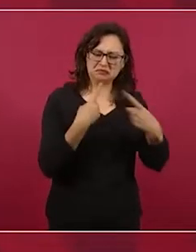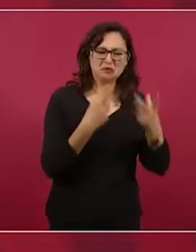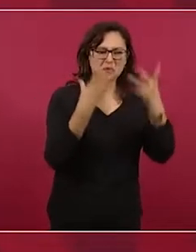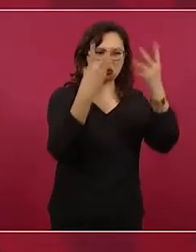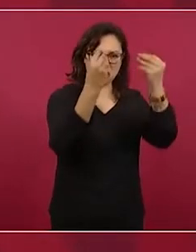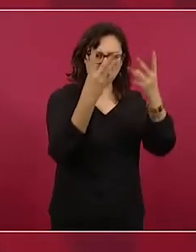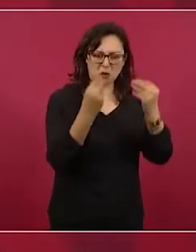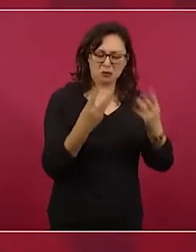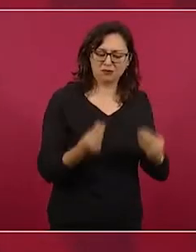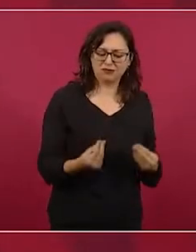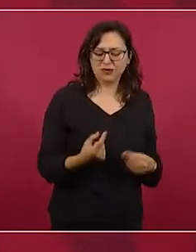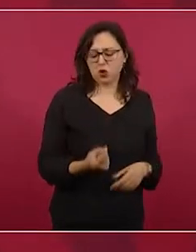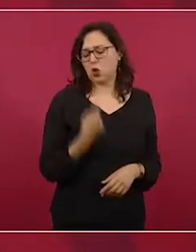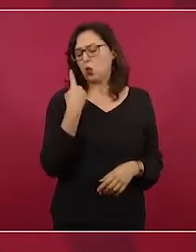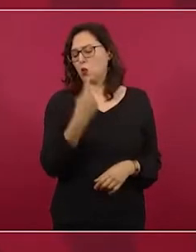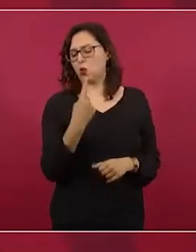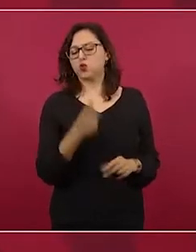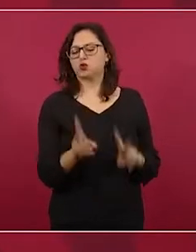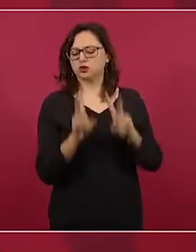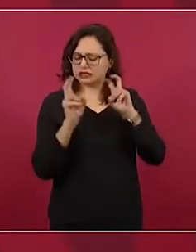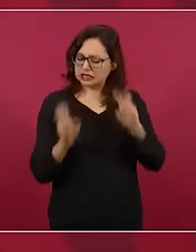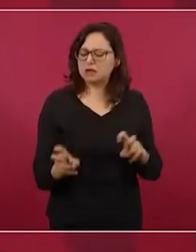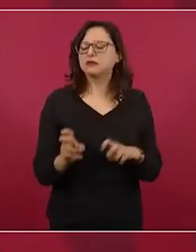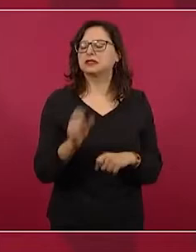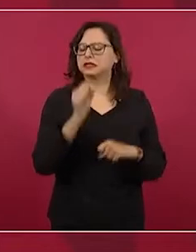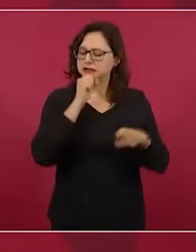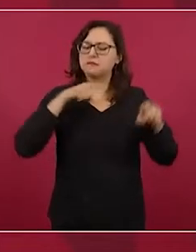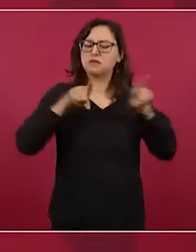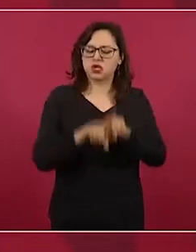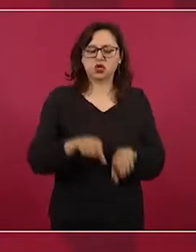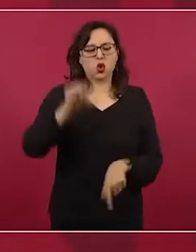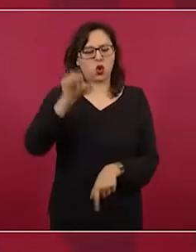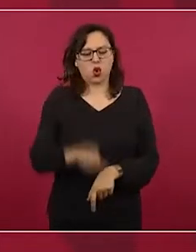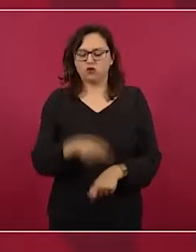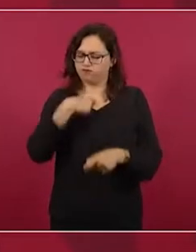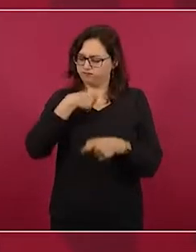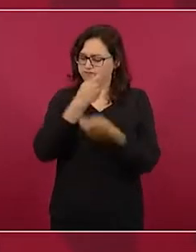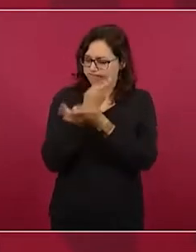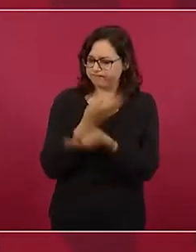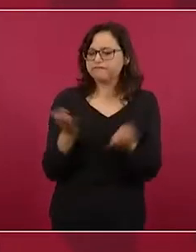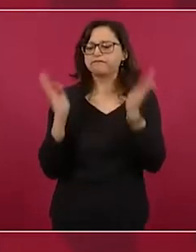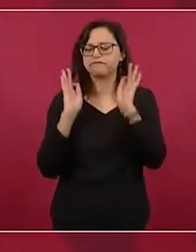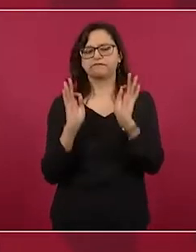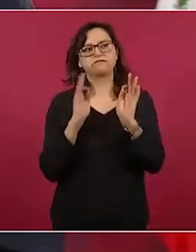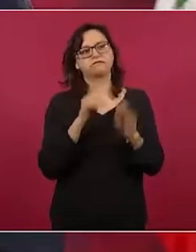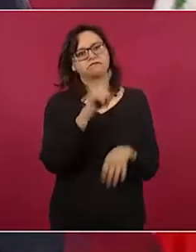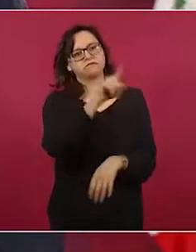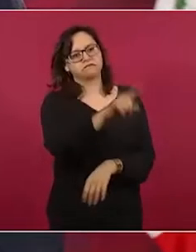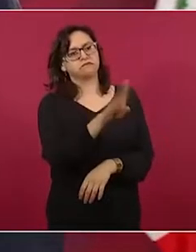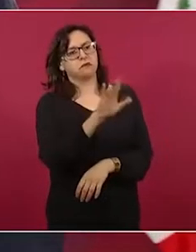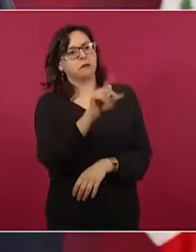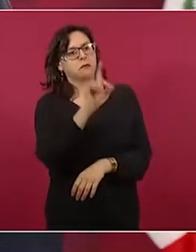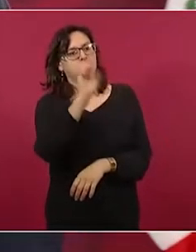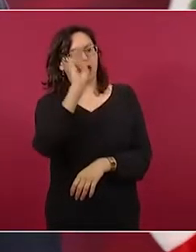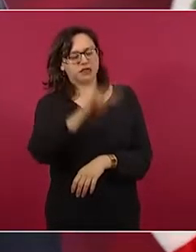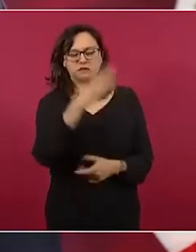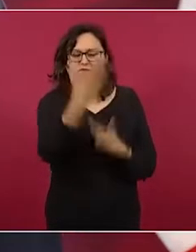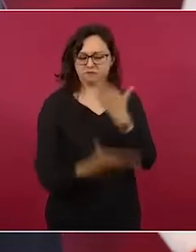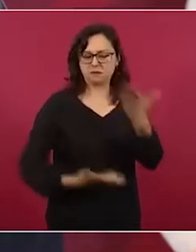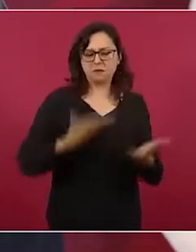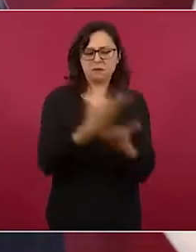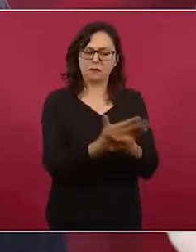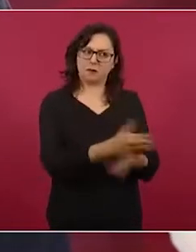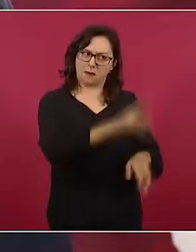Con todo respeto le planteé al presidente Biden que si va a haber una cumbre de las Américas,